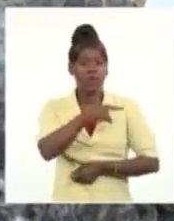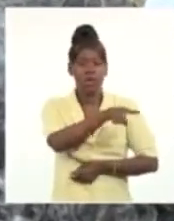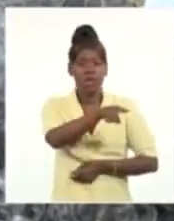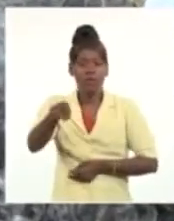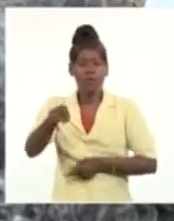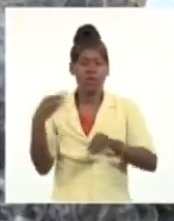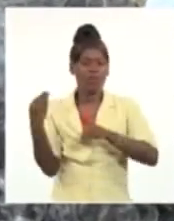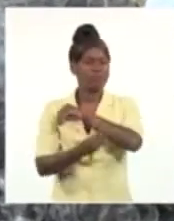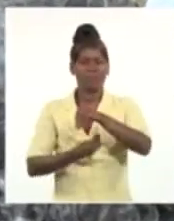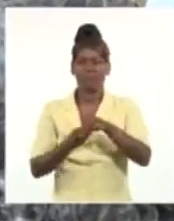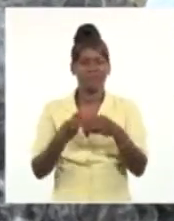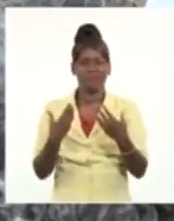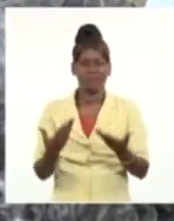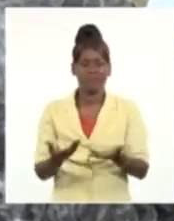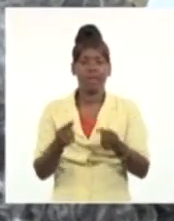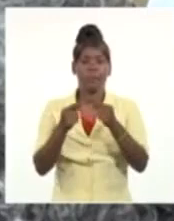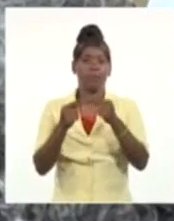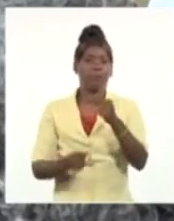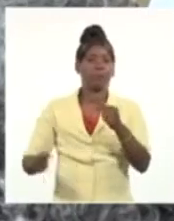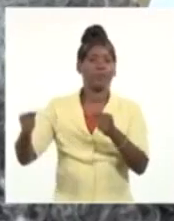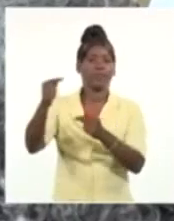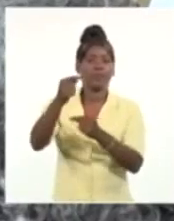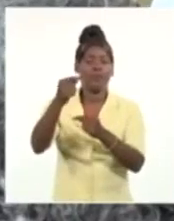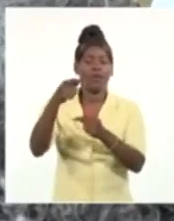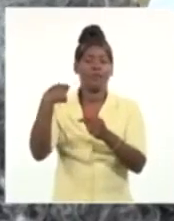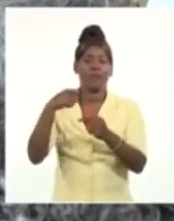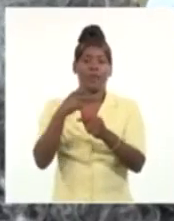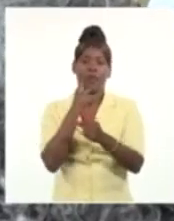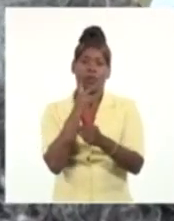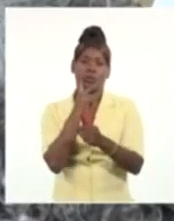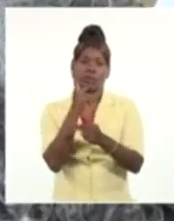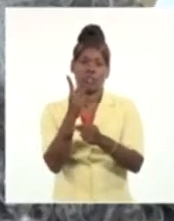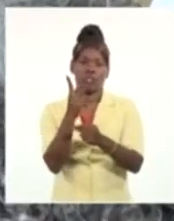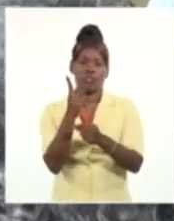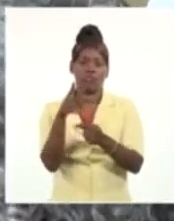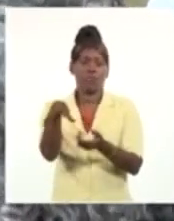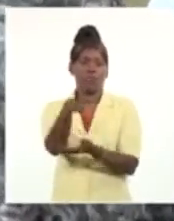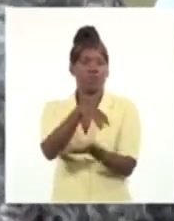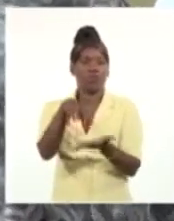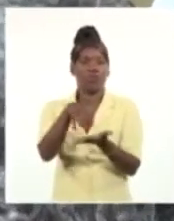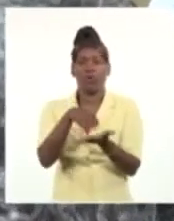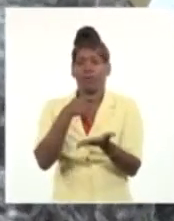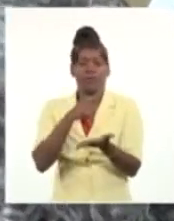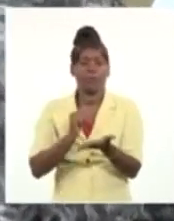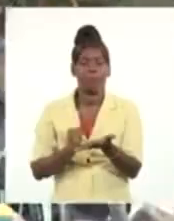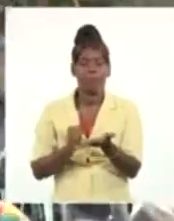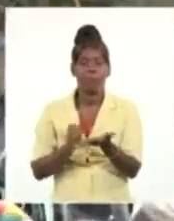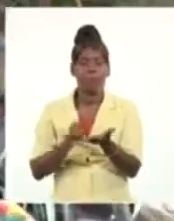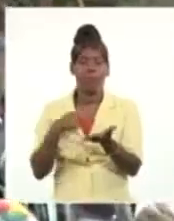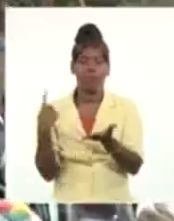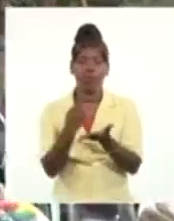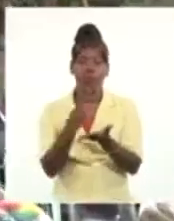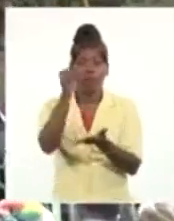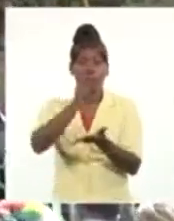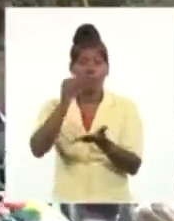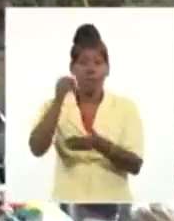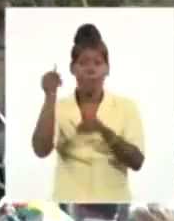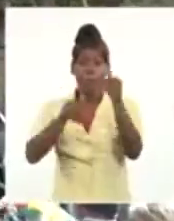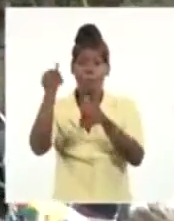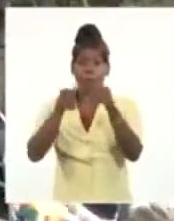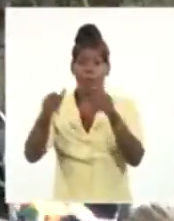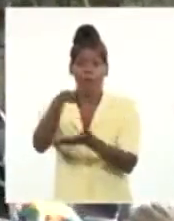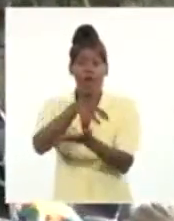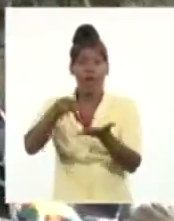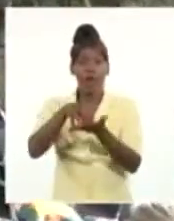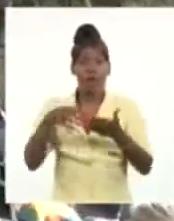precisamente empezarle a dar calidad a esos espacios de participación popular. A nombre de los candidatos,